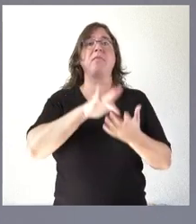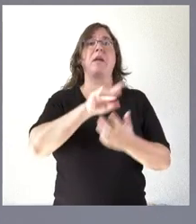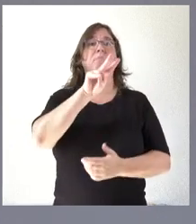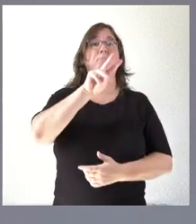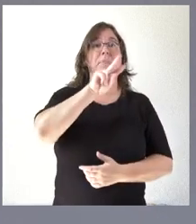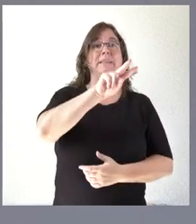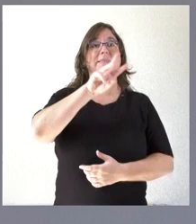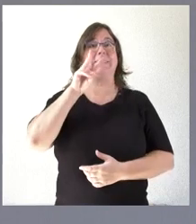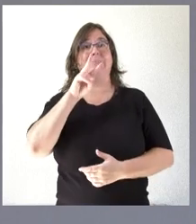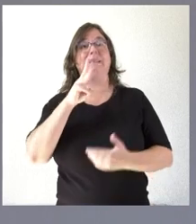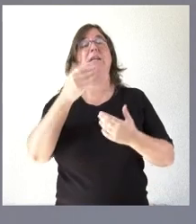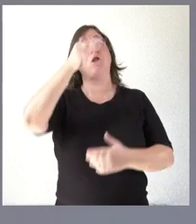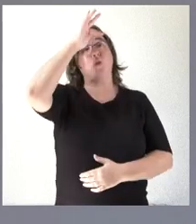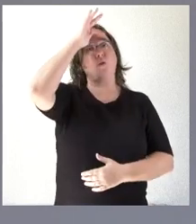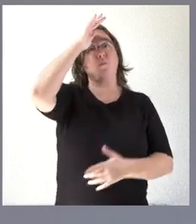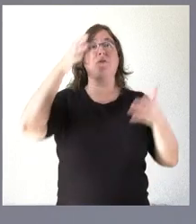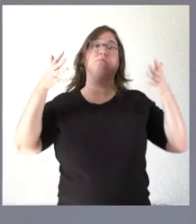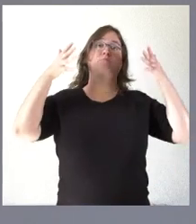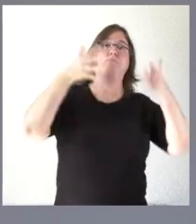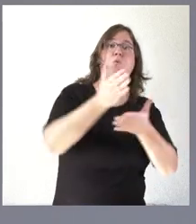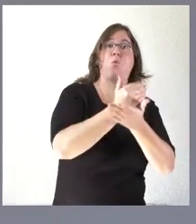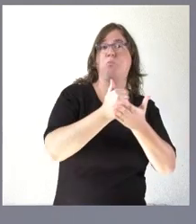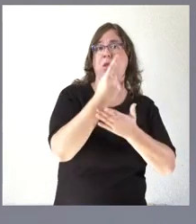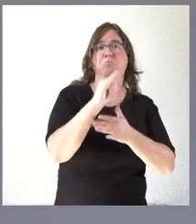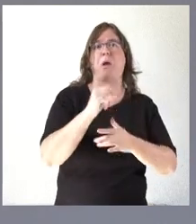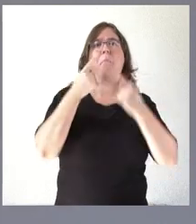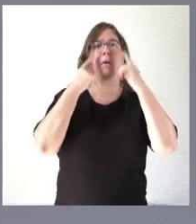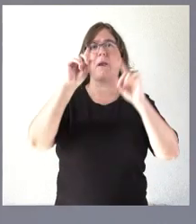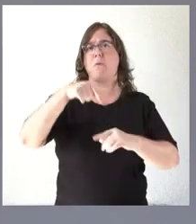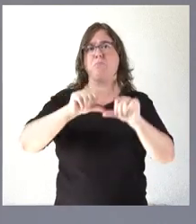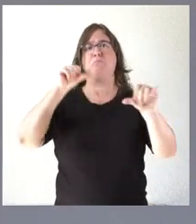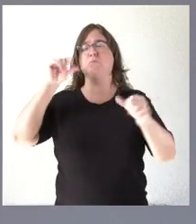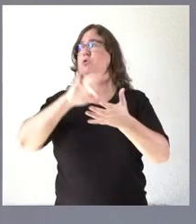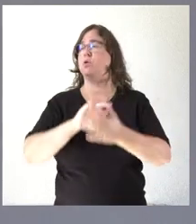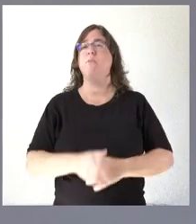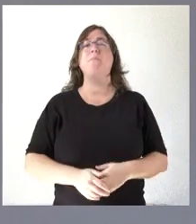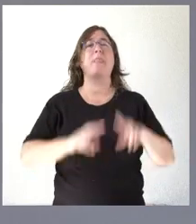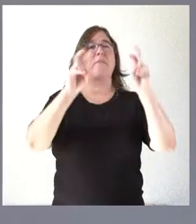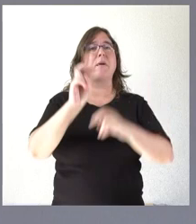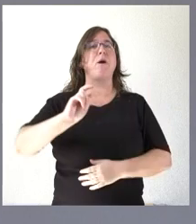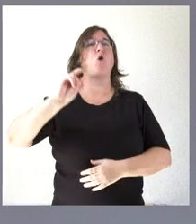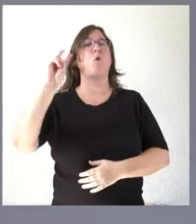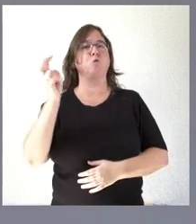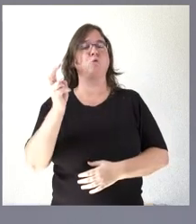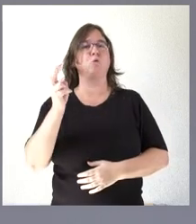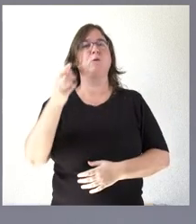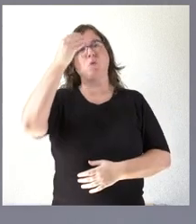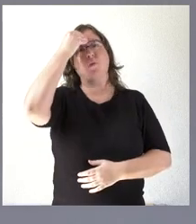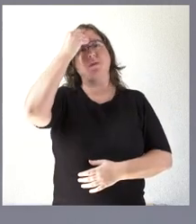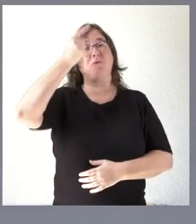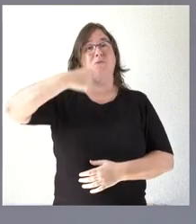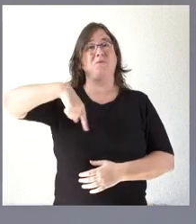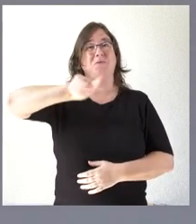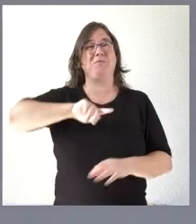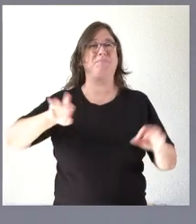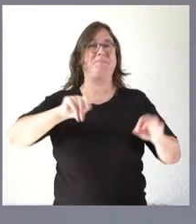domingo pues ahí se concentra también el día de nuestra comunidad autónoma el otro tema que usted planteaba yo creo que nosotros y especialmente los